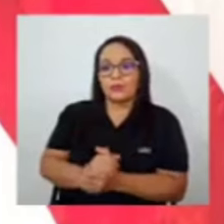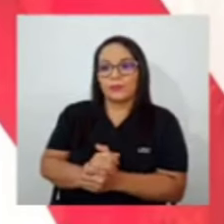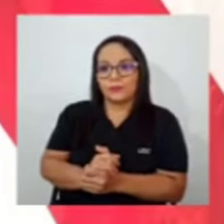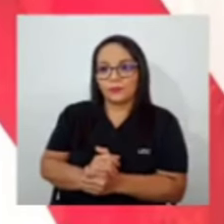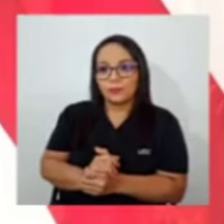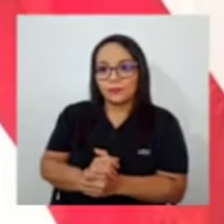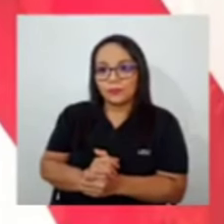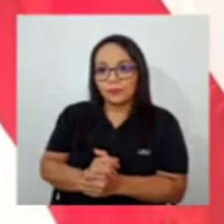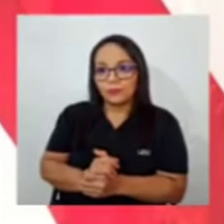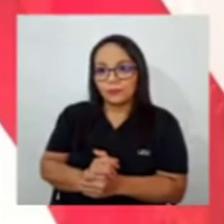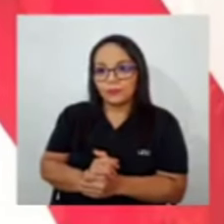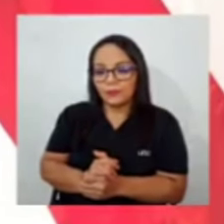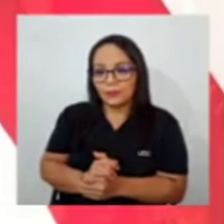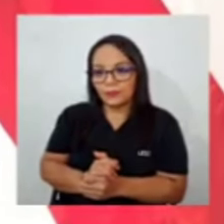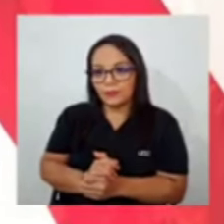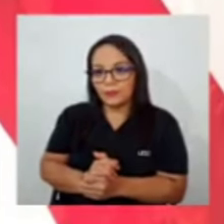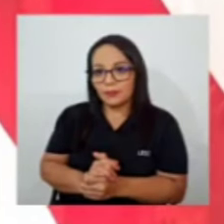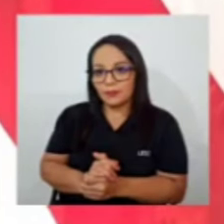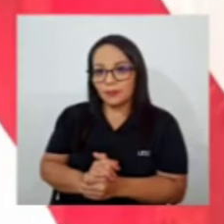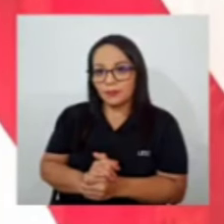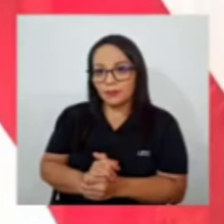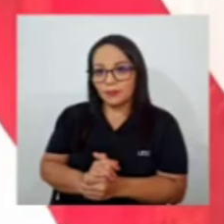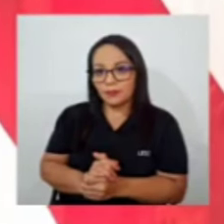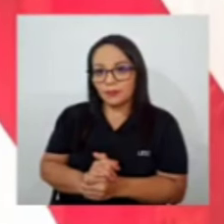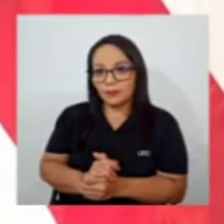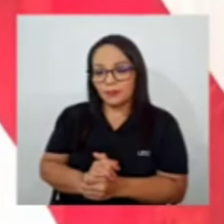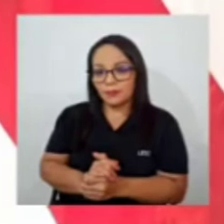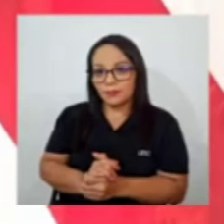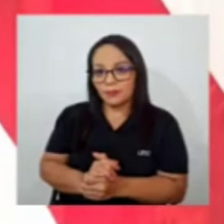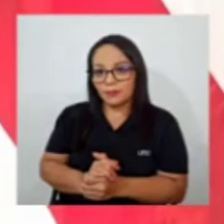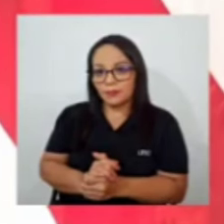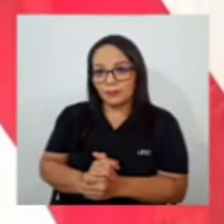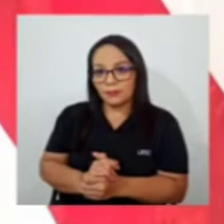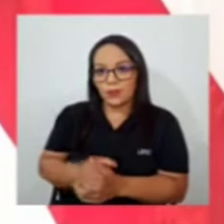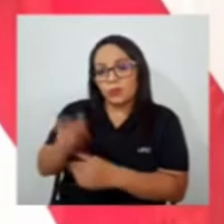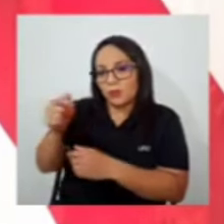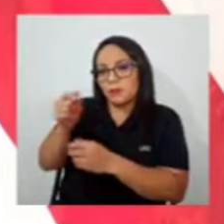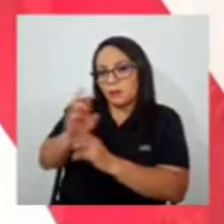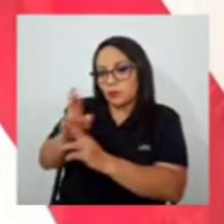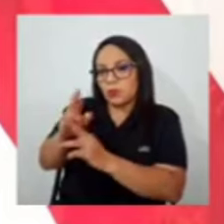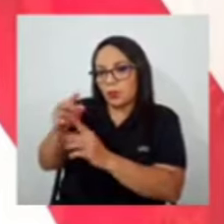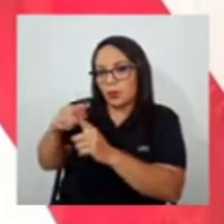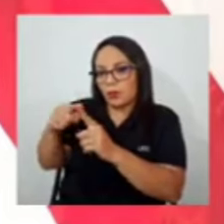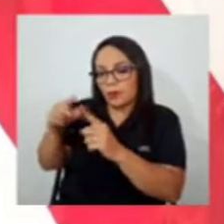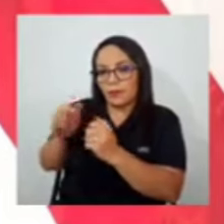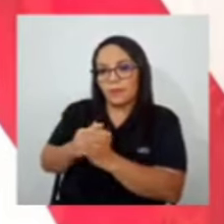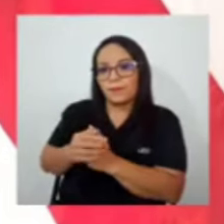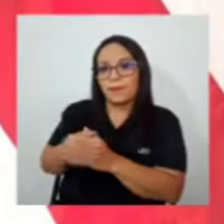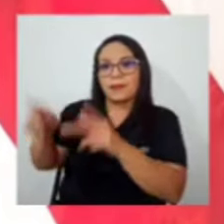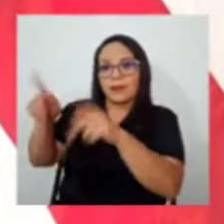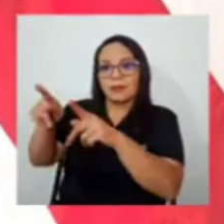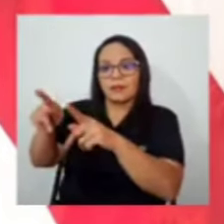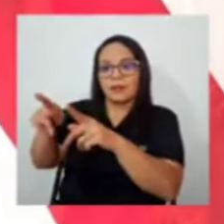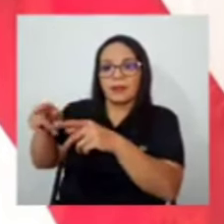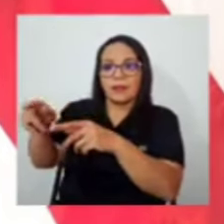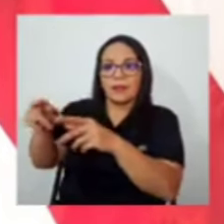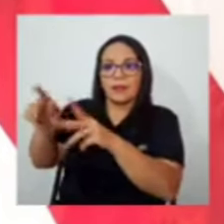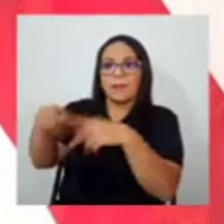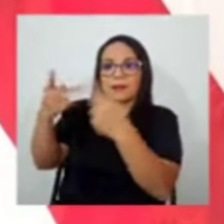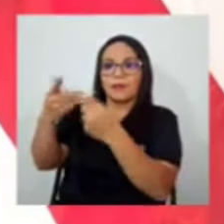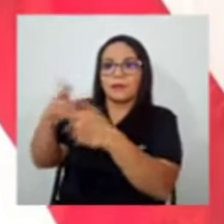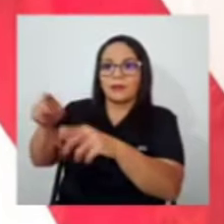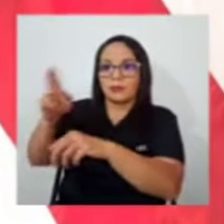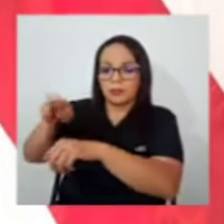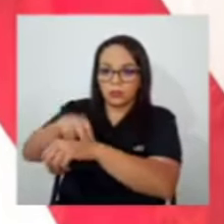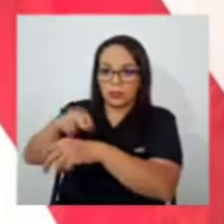respondió parcialmente esa pregunta. ¿Gente de Liberación Nacional? ¿Gente del